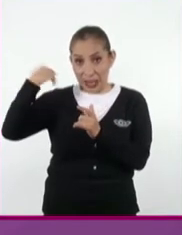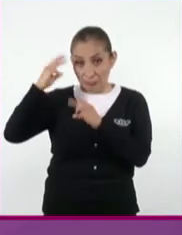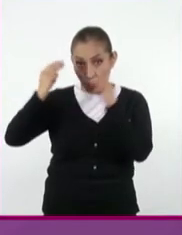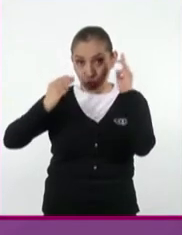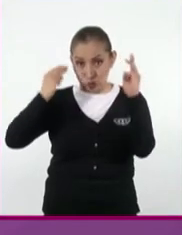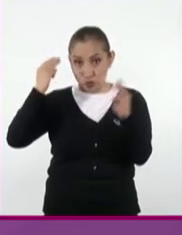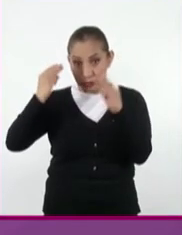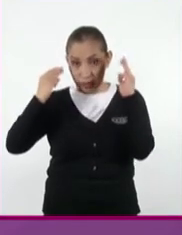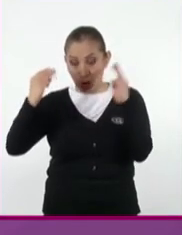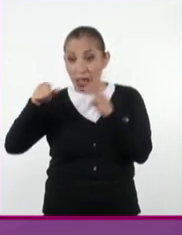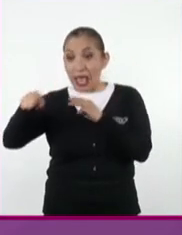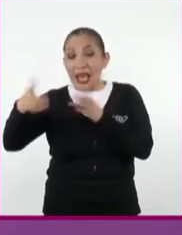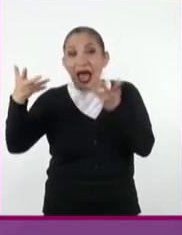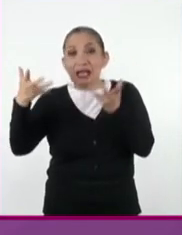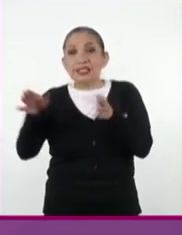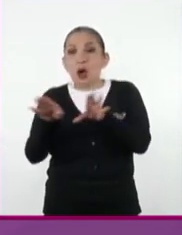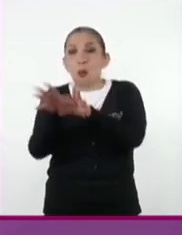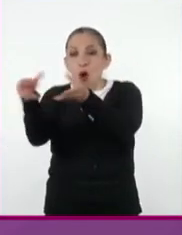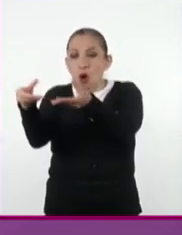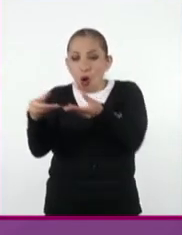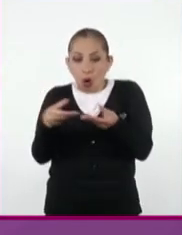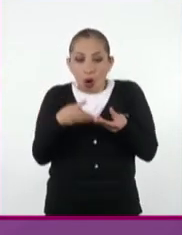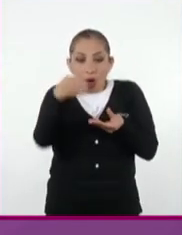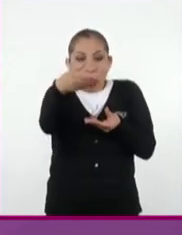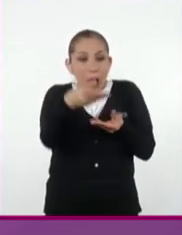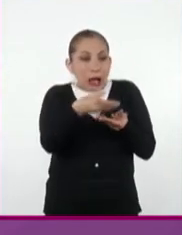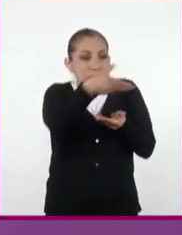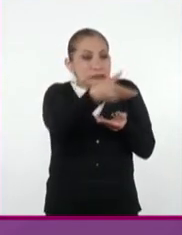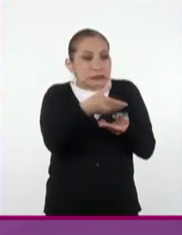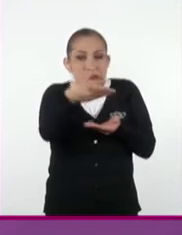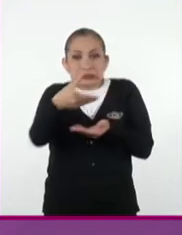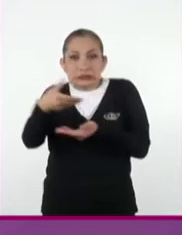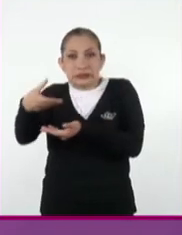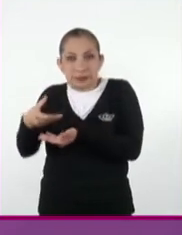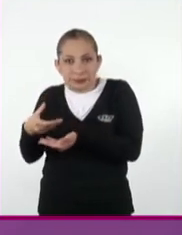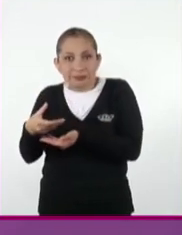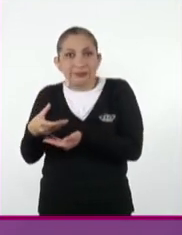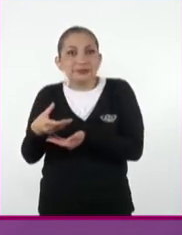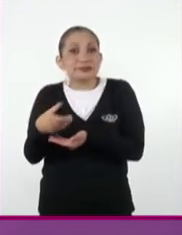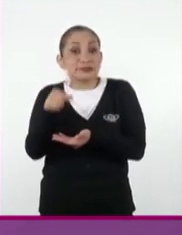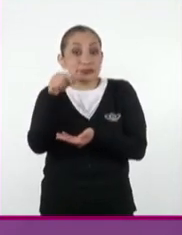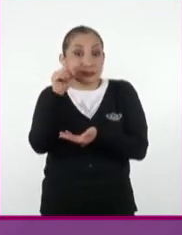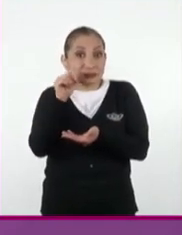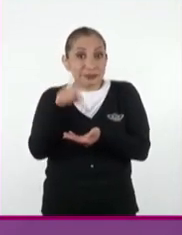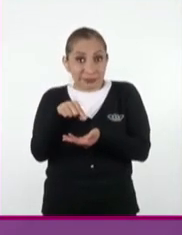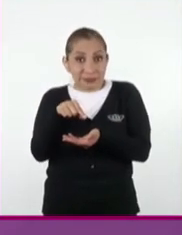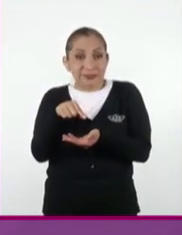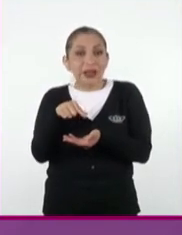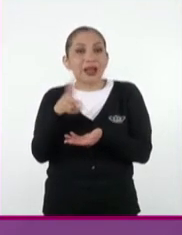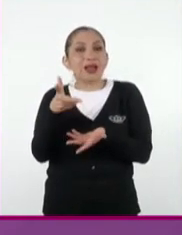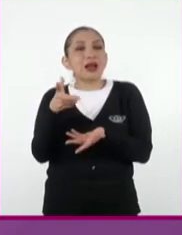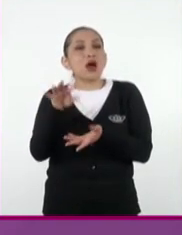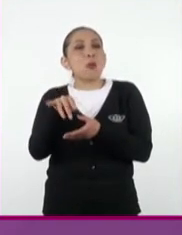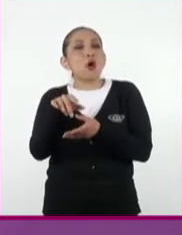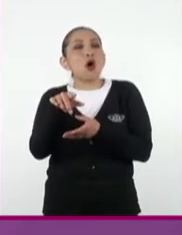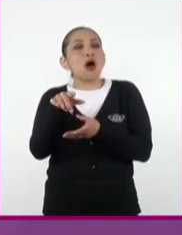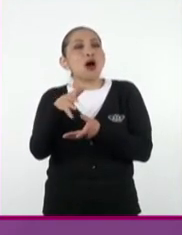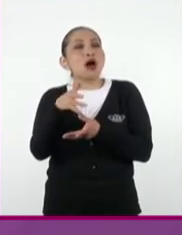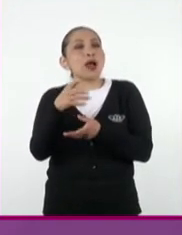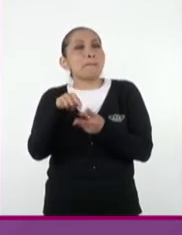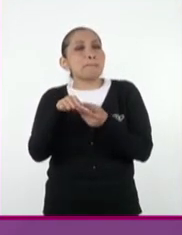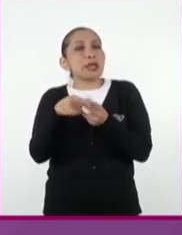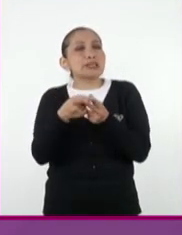se encargaba como de recopilar. Y de ahí viene como la primera